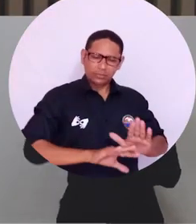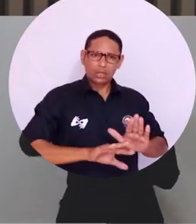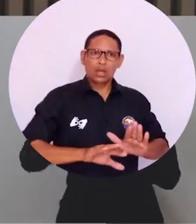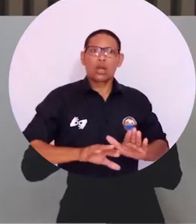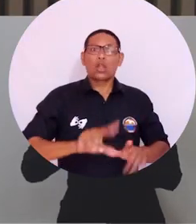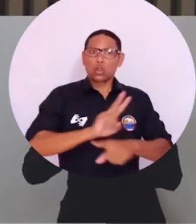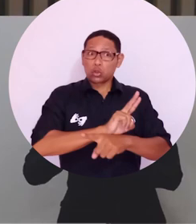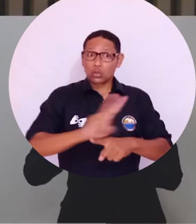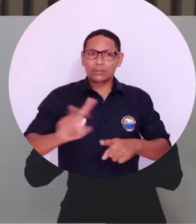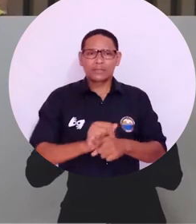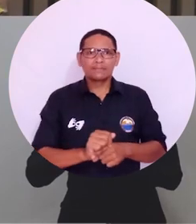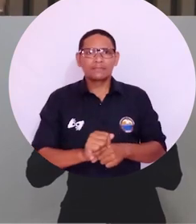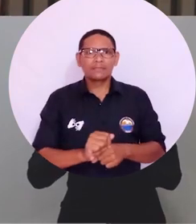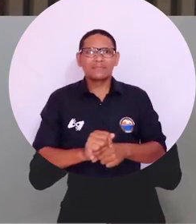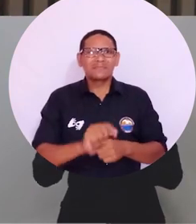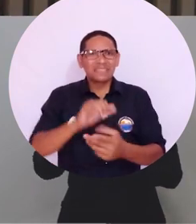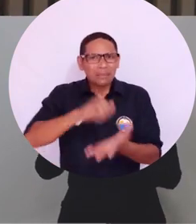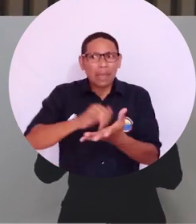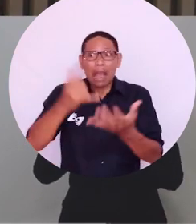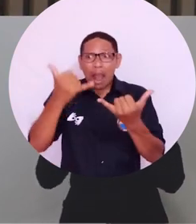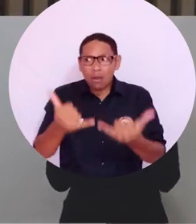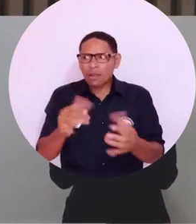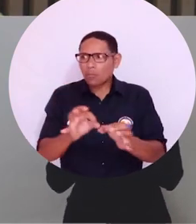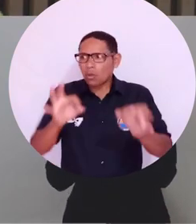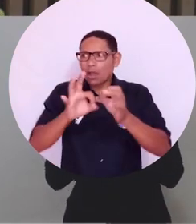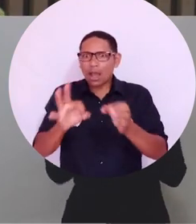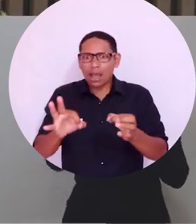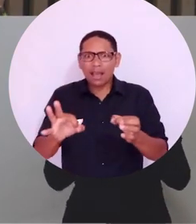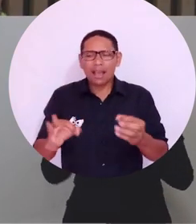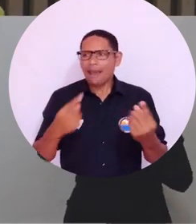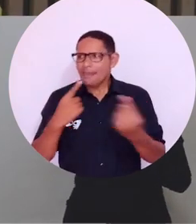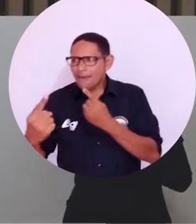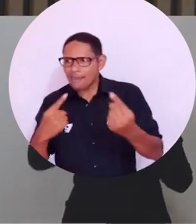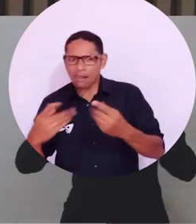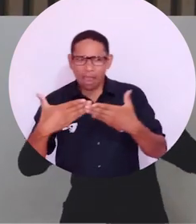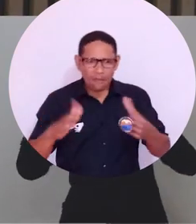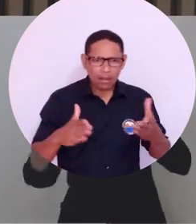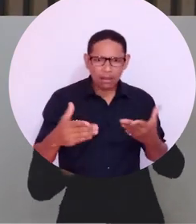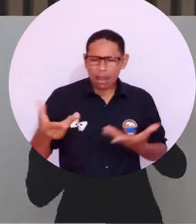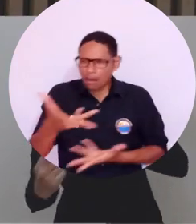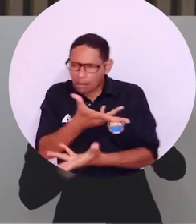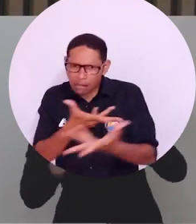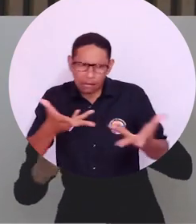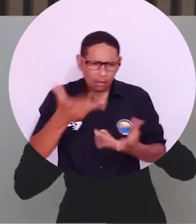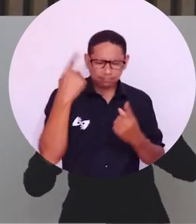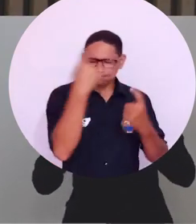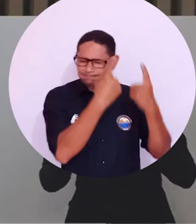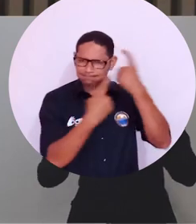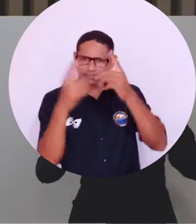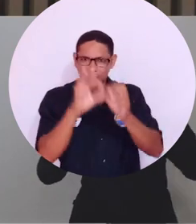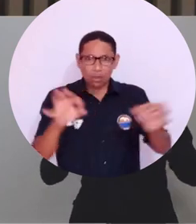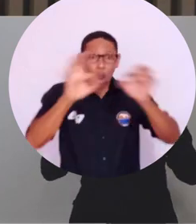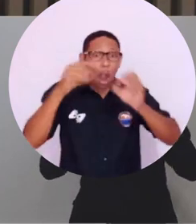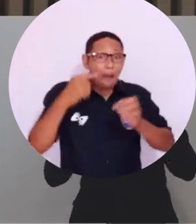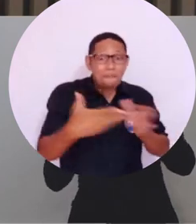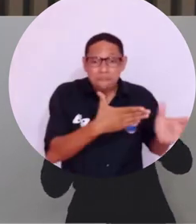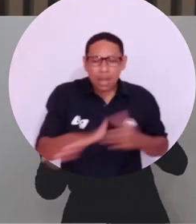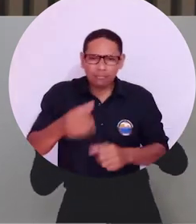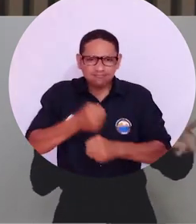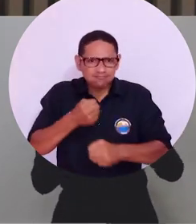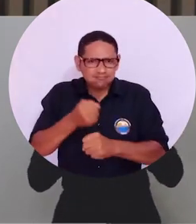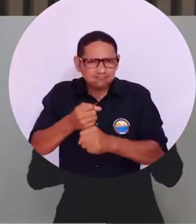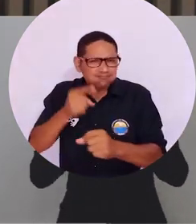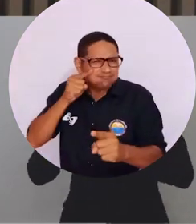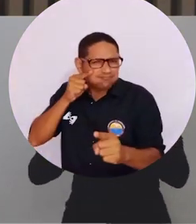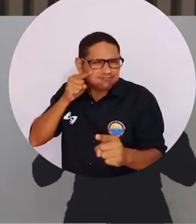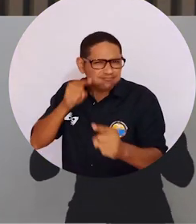ese sentido el espíritu del Consejo Académico, del diálogo abierto, reflexivo, pero constructivo, que nos lleve